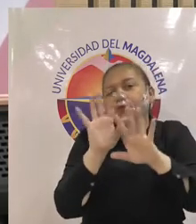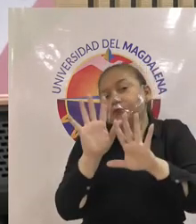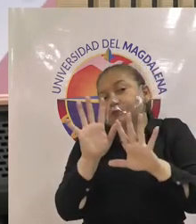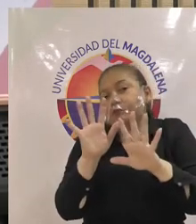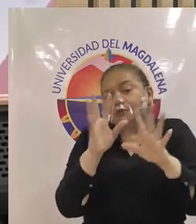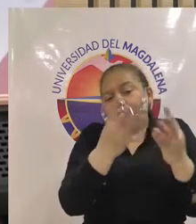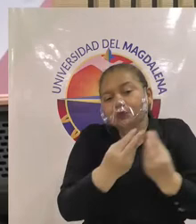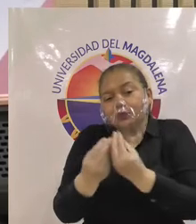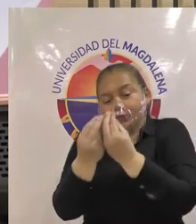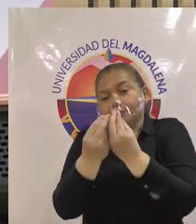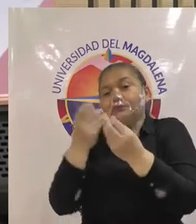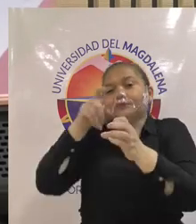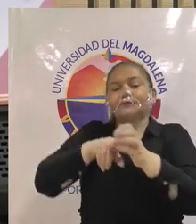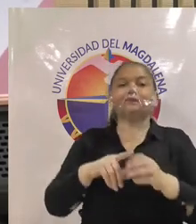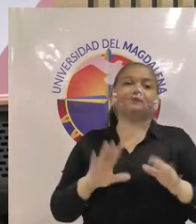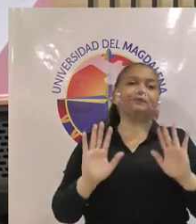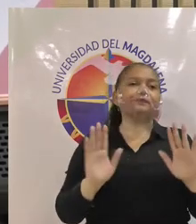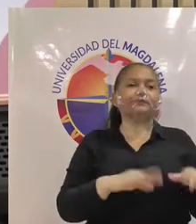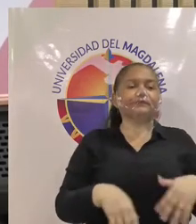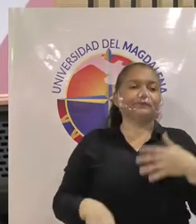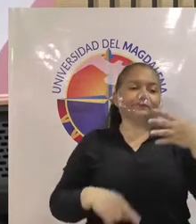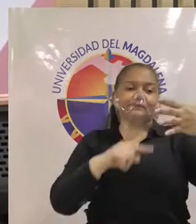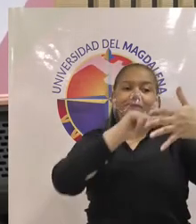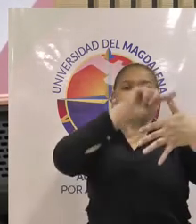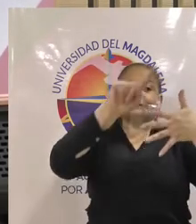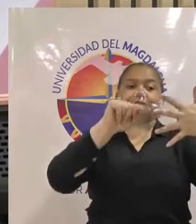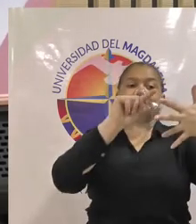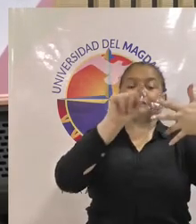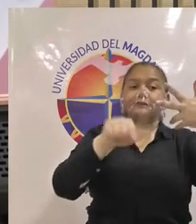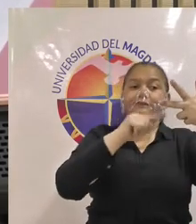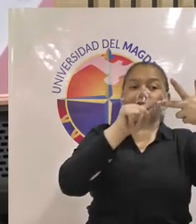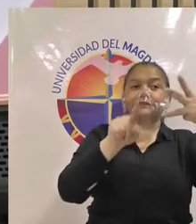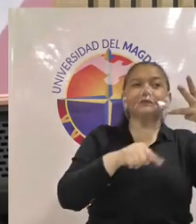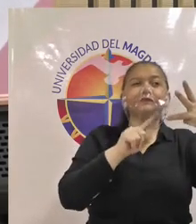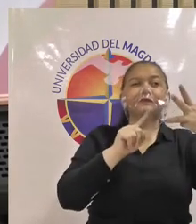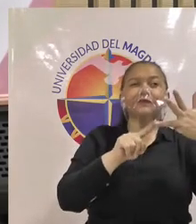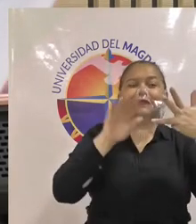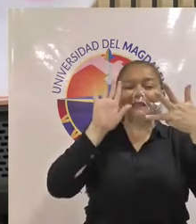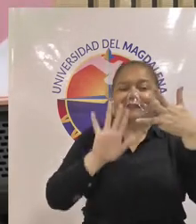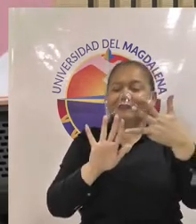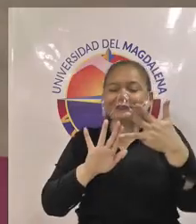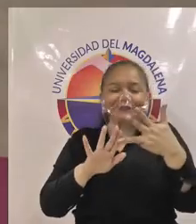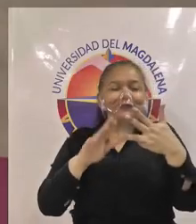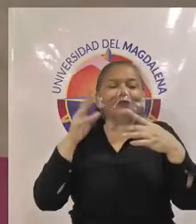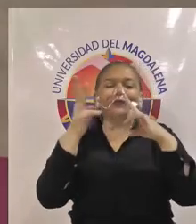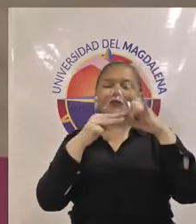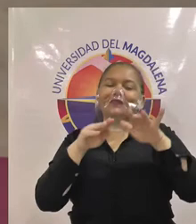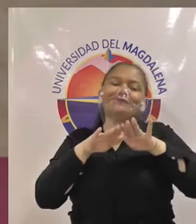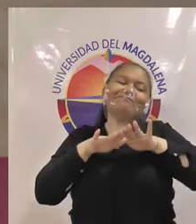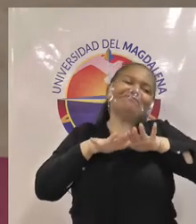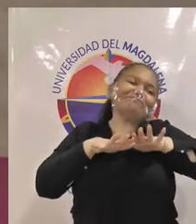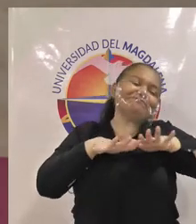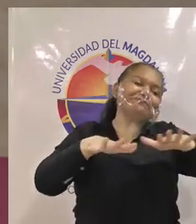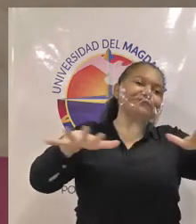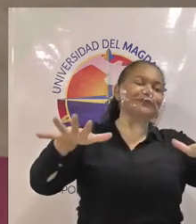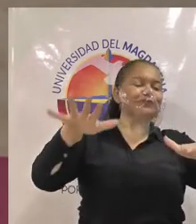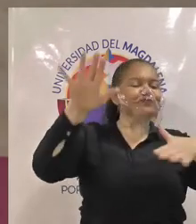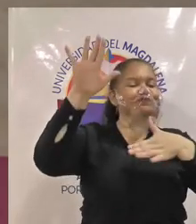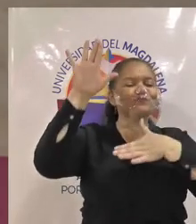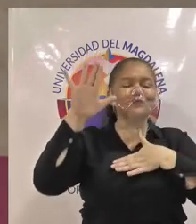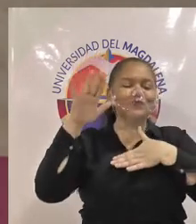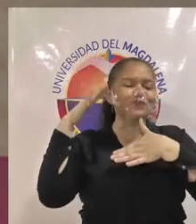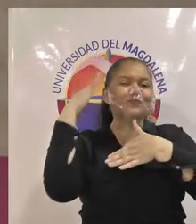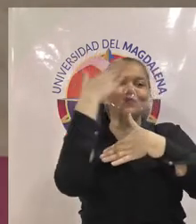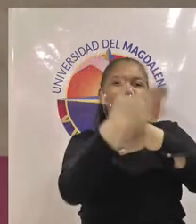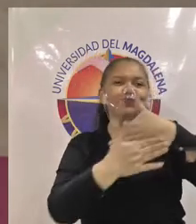cuarto tema universidad expandida y comprometida con el territorio bueno en esta insignia lo que